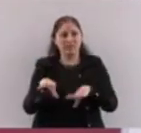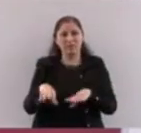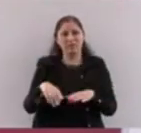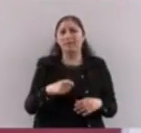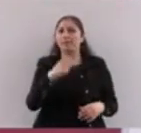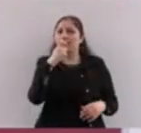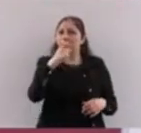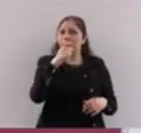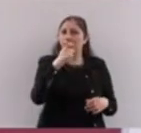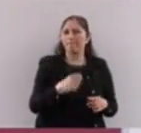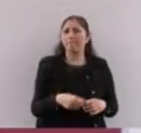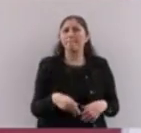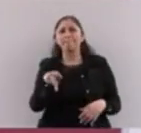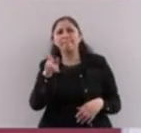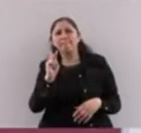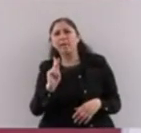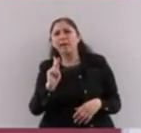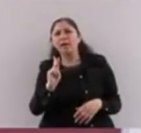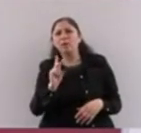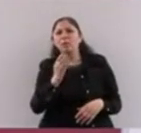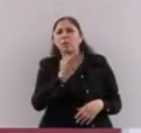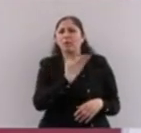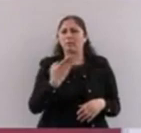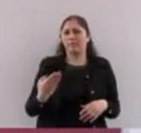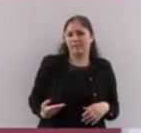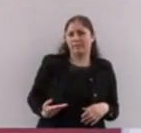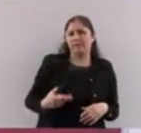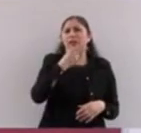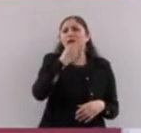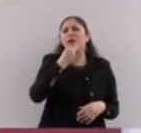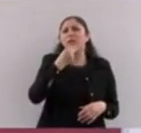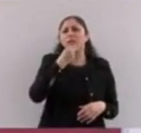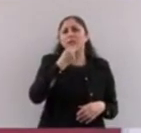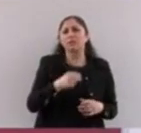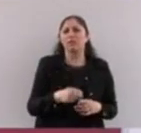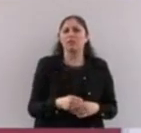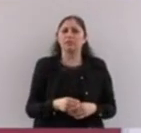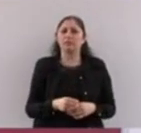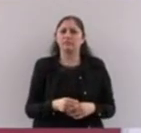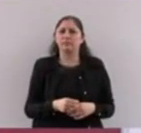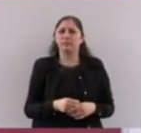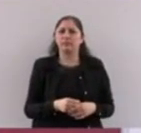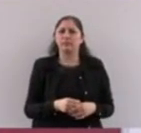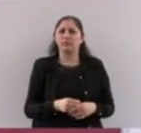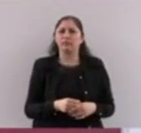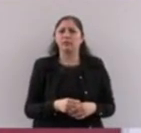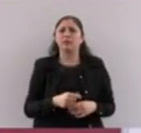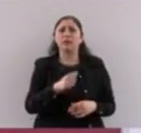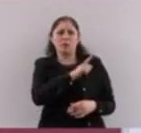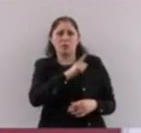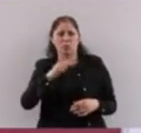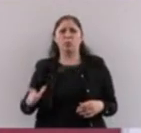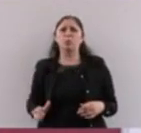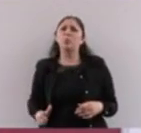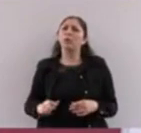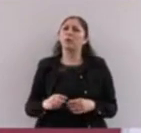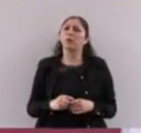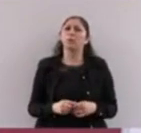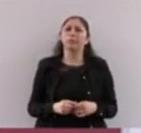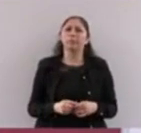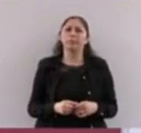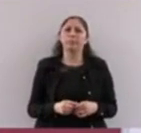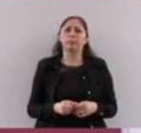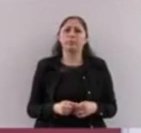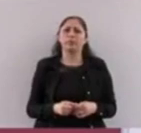experiencia que él vivió en la Ciudad de México, cuando llegó al gobierno, el programa